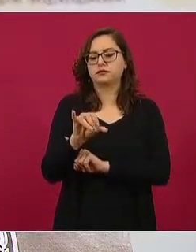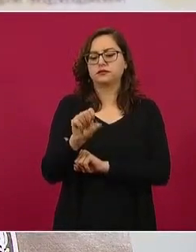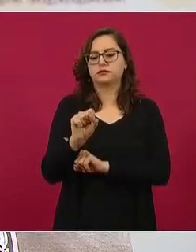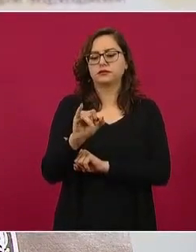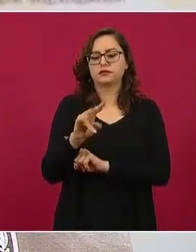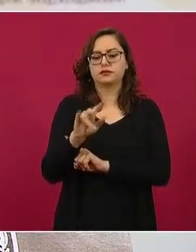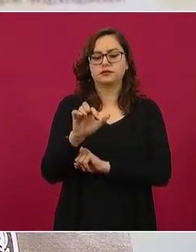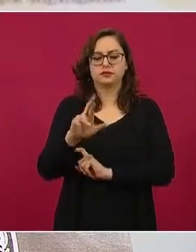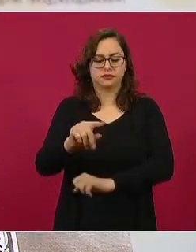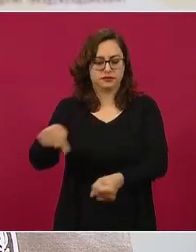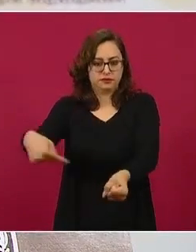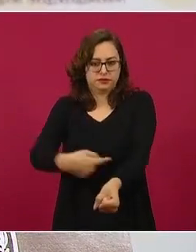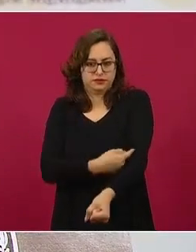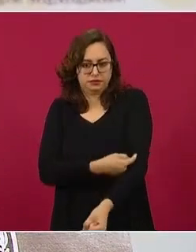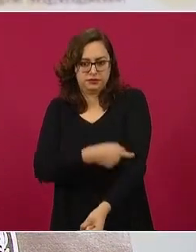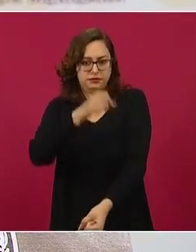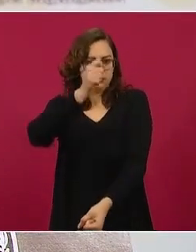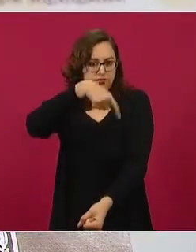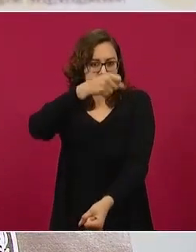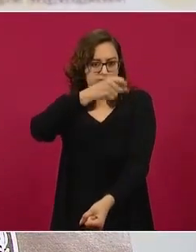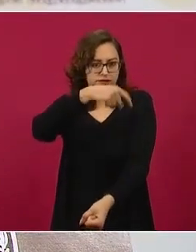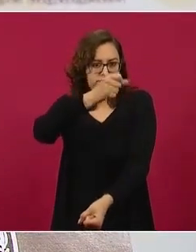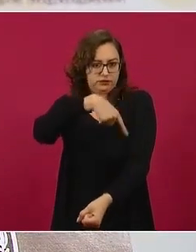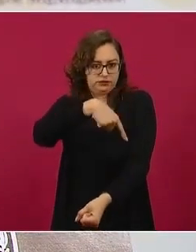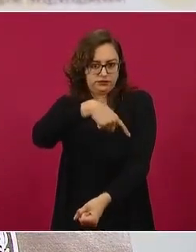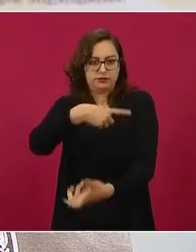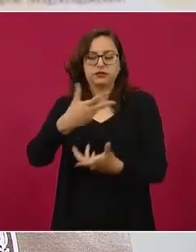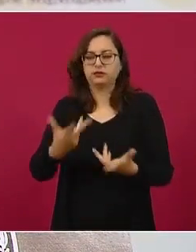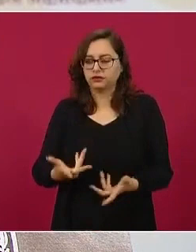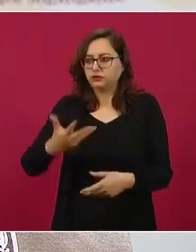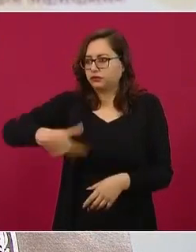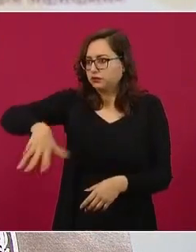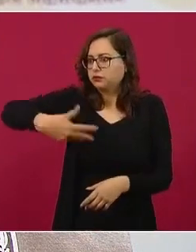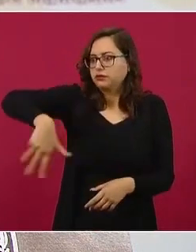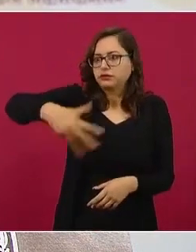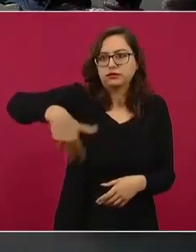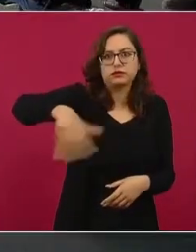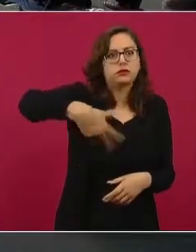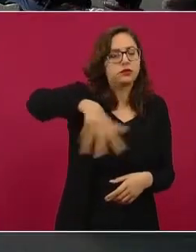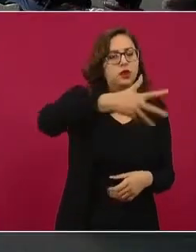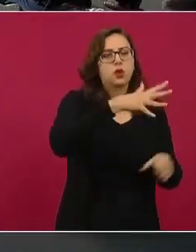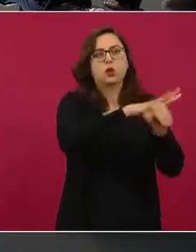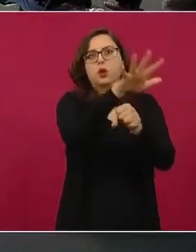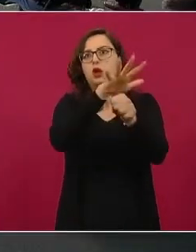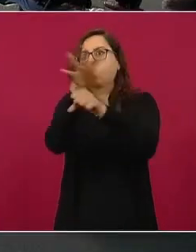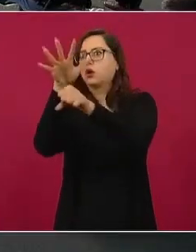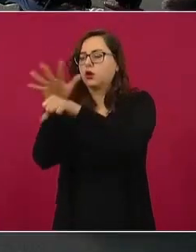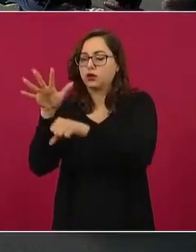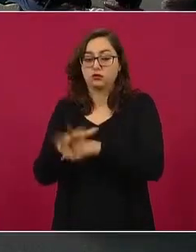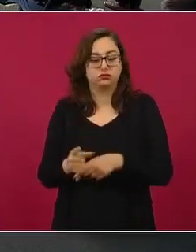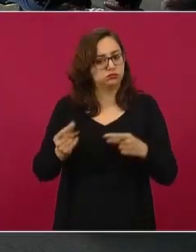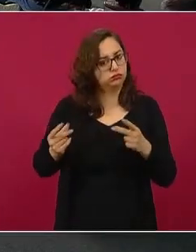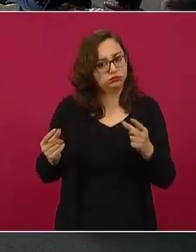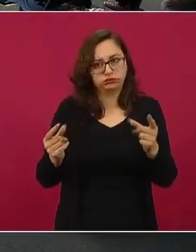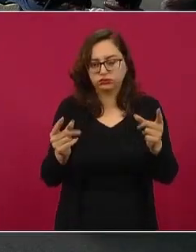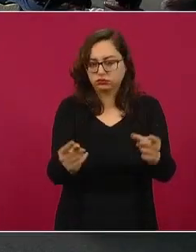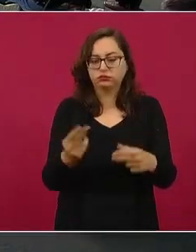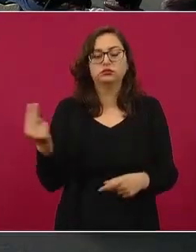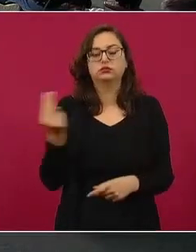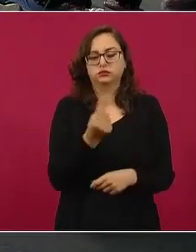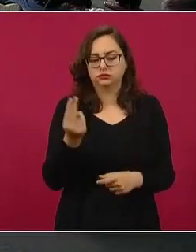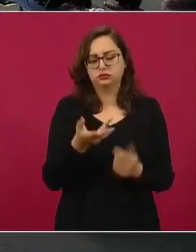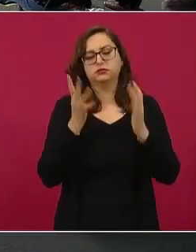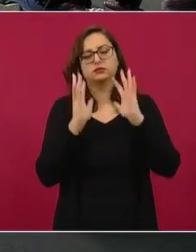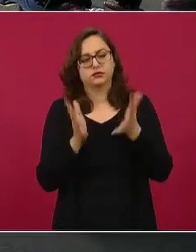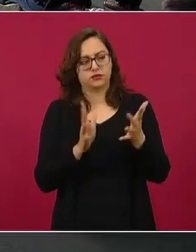antiviral. Y es por esto que encontramos estos dos productos cuando ya estaban en el proceso de investigación y hemos mantenido conversaciones